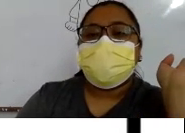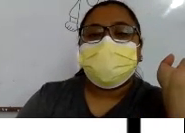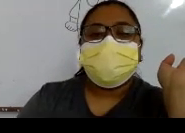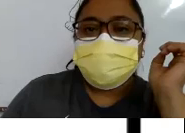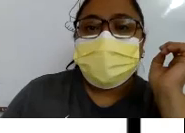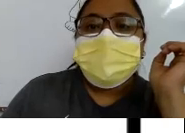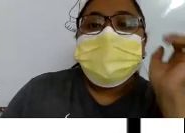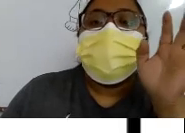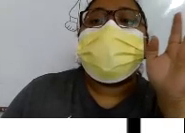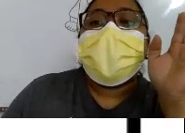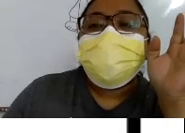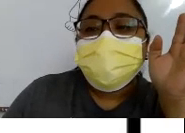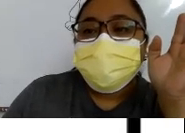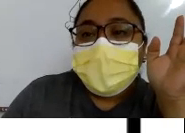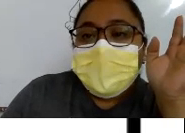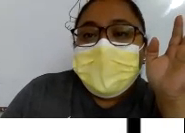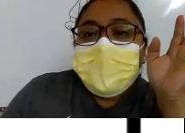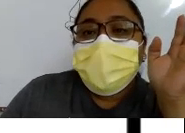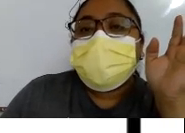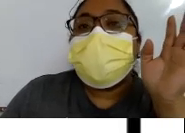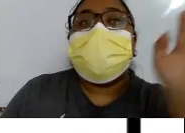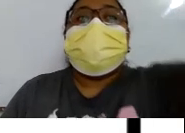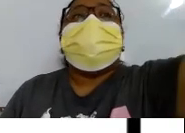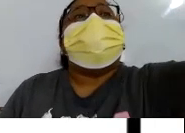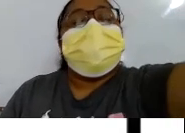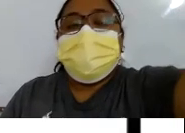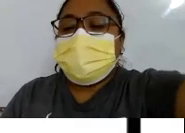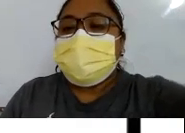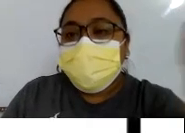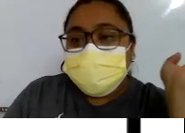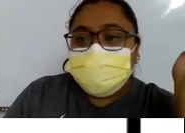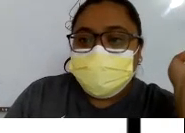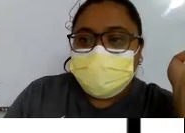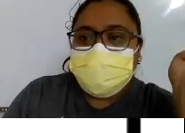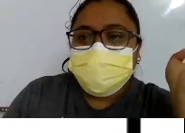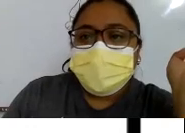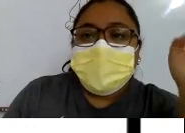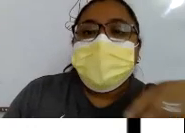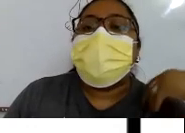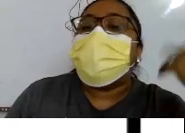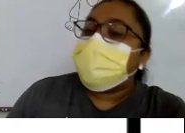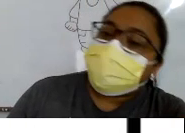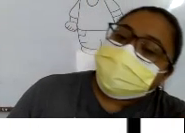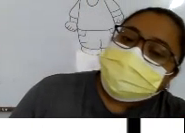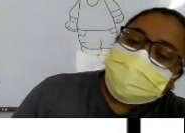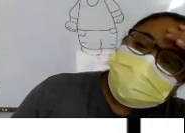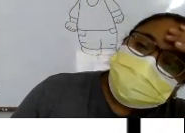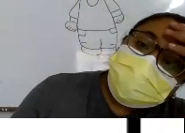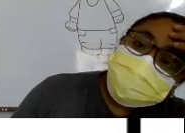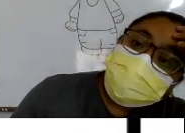deben Pintar Pues vean Chicos Lo que Lo que estamos Haciendo acá Luego de